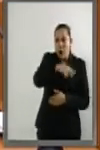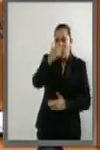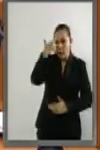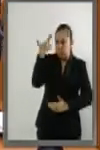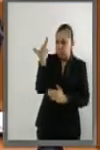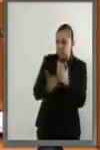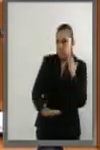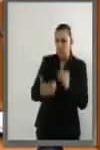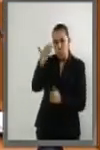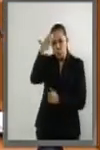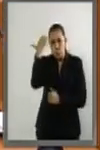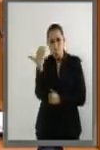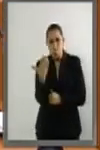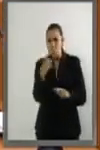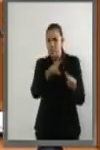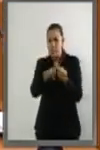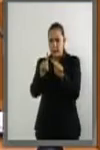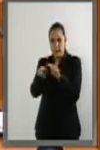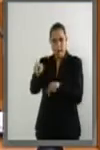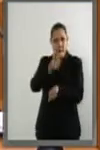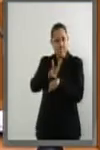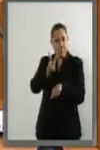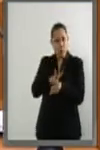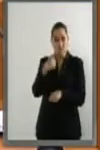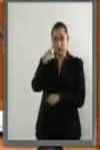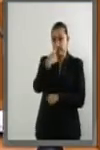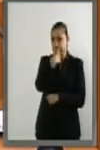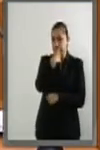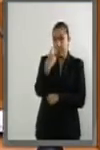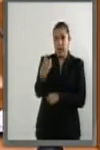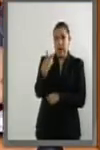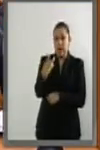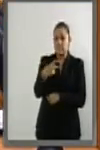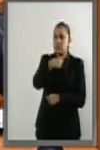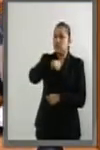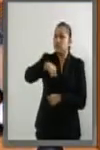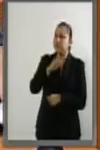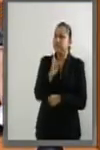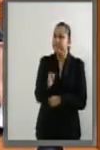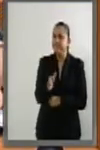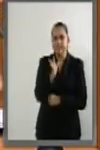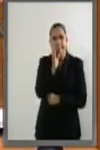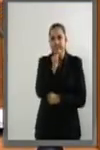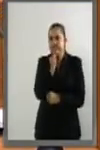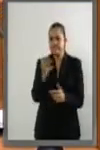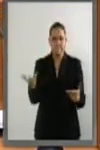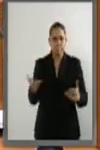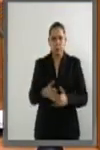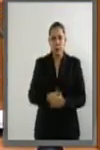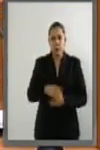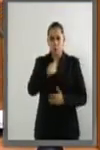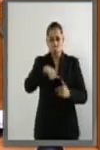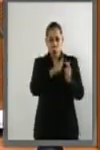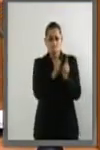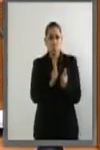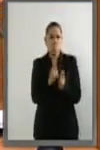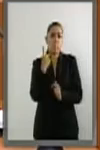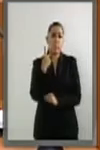presentan actualmente en Venezuela. Los legisladores del Grupo Parlamentario del PRI